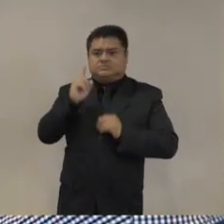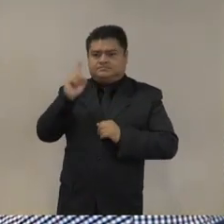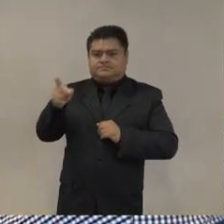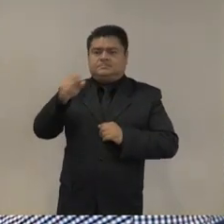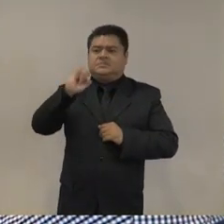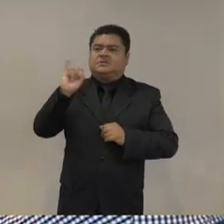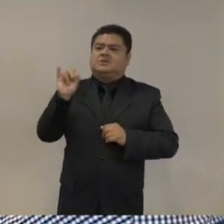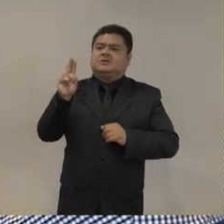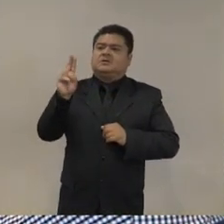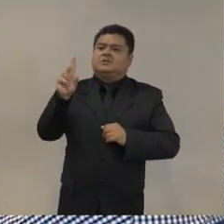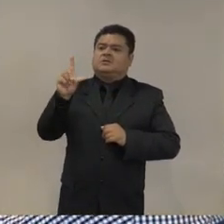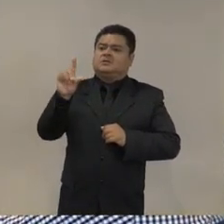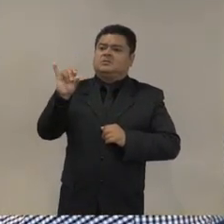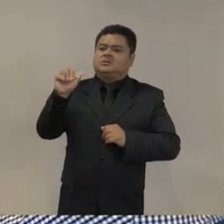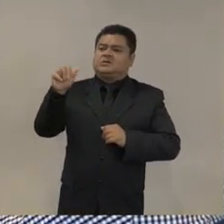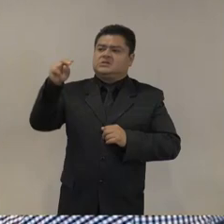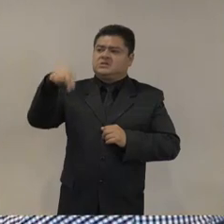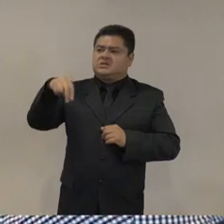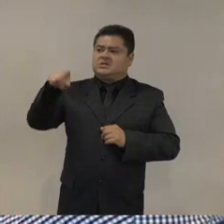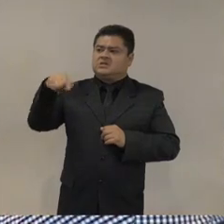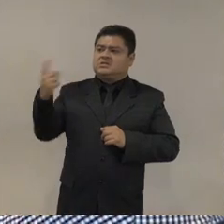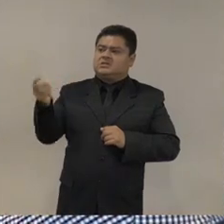Mejía por favor Julián gracias